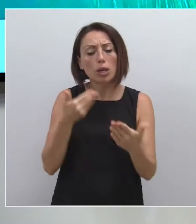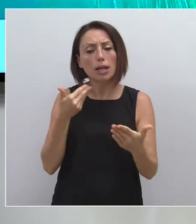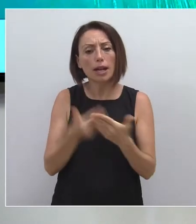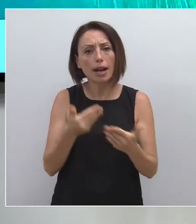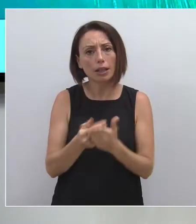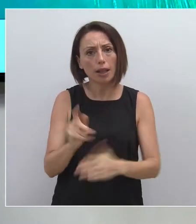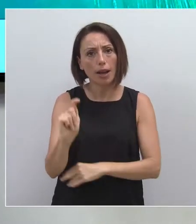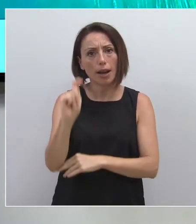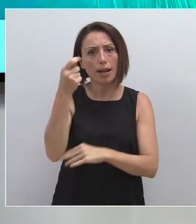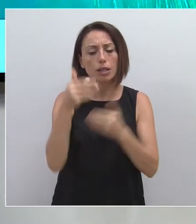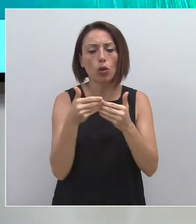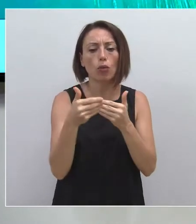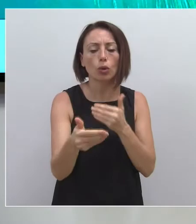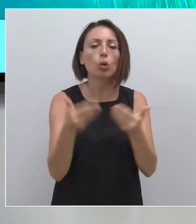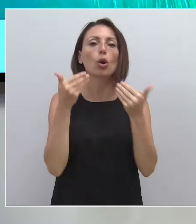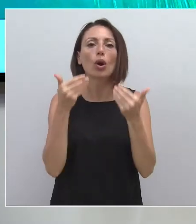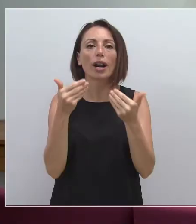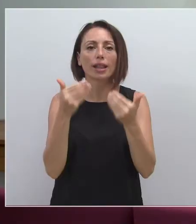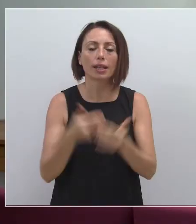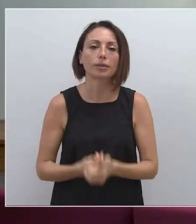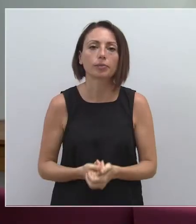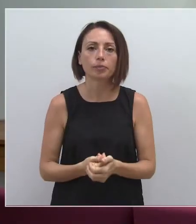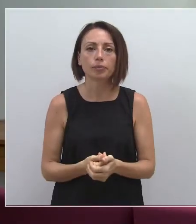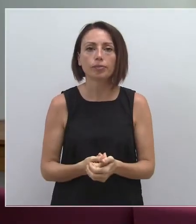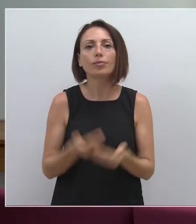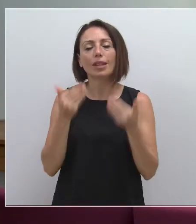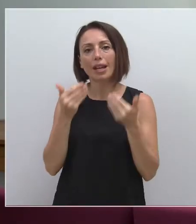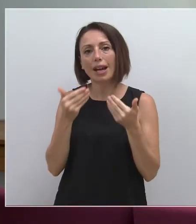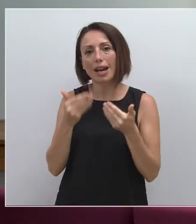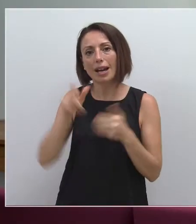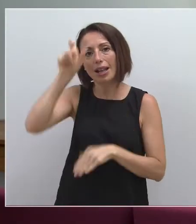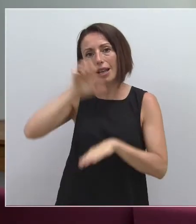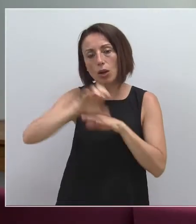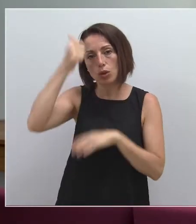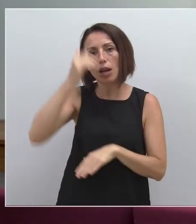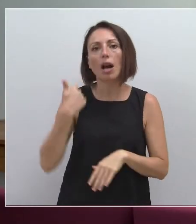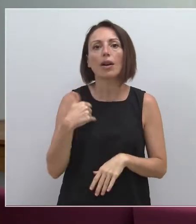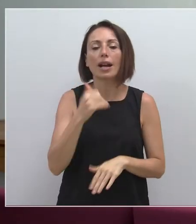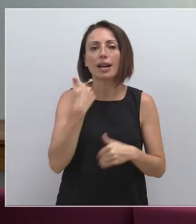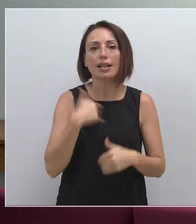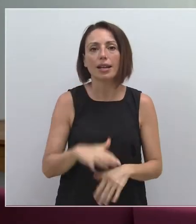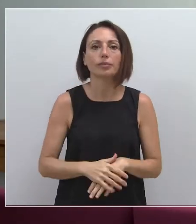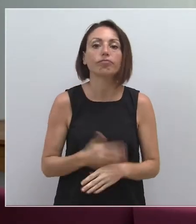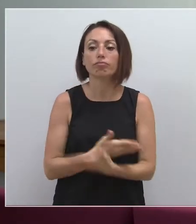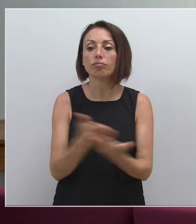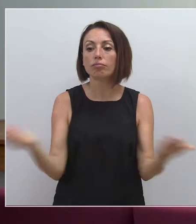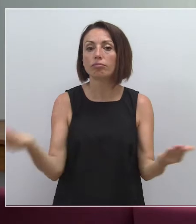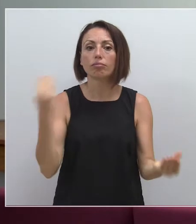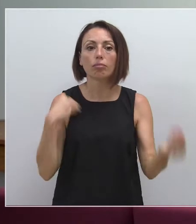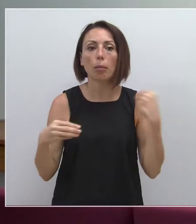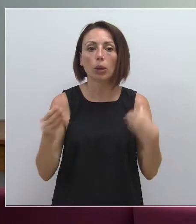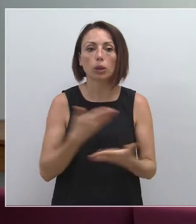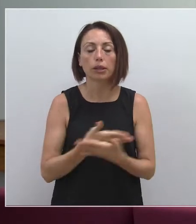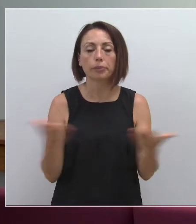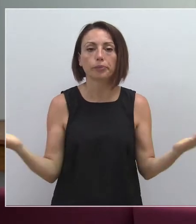el éxito del futuro. Muchas gracias, consejera. Muchísimas gracias, consejero. Y ahora sí, estamos a vuestra disposición para todas las